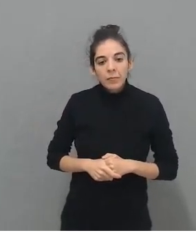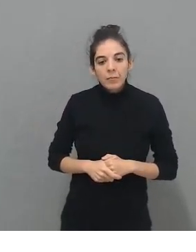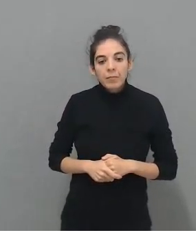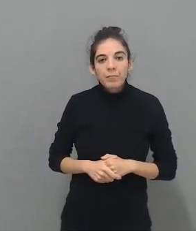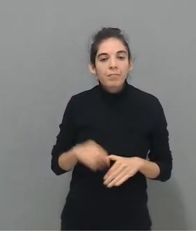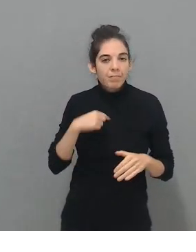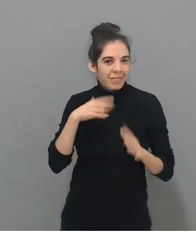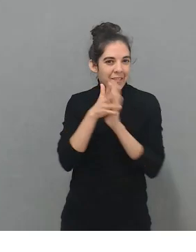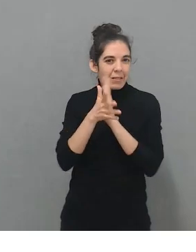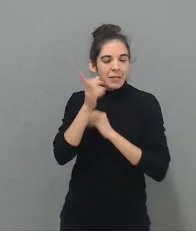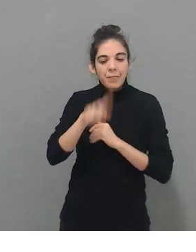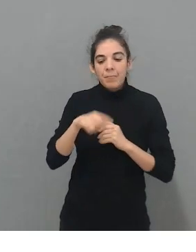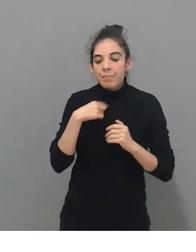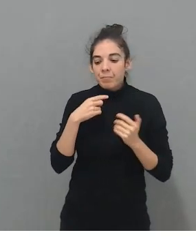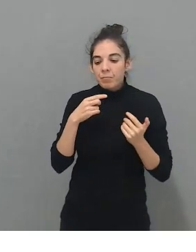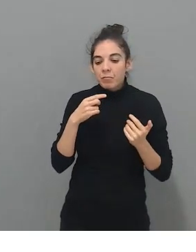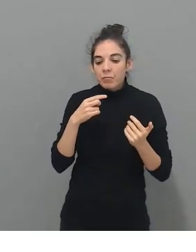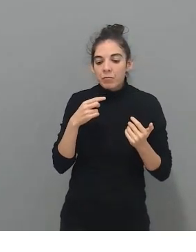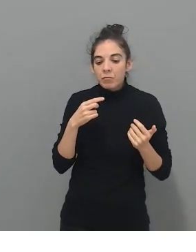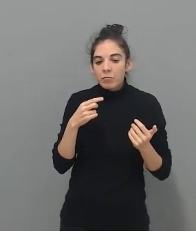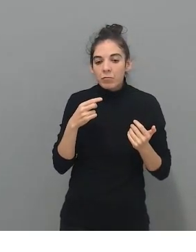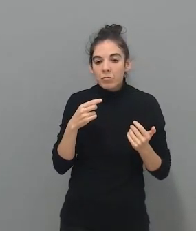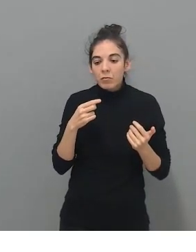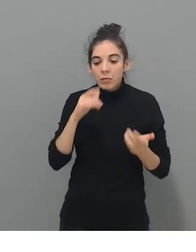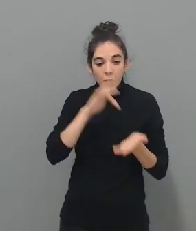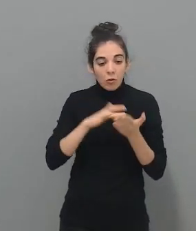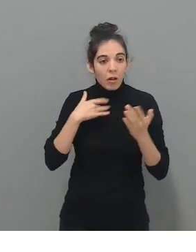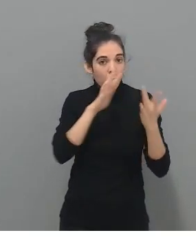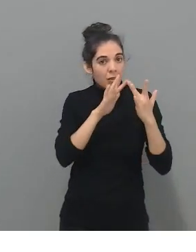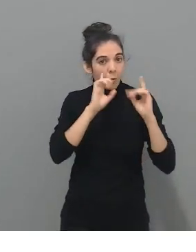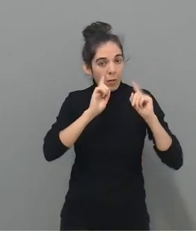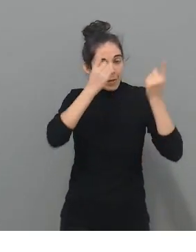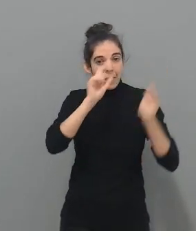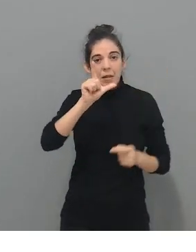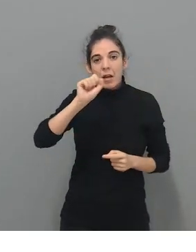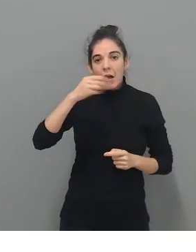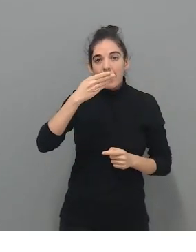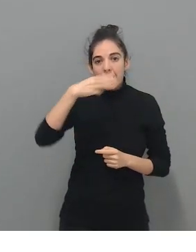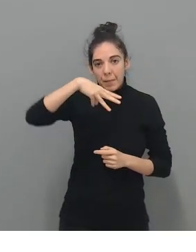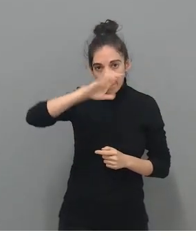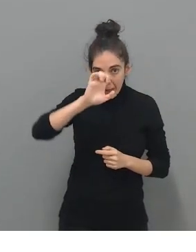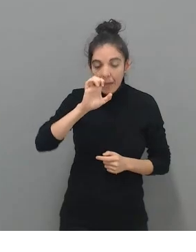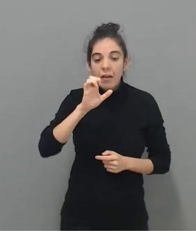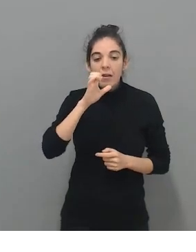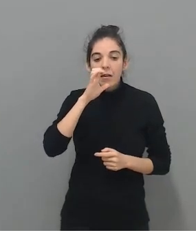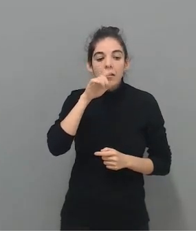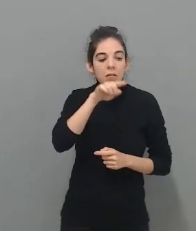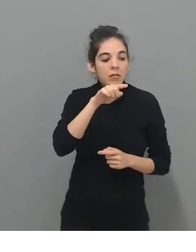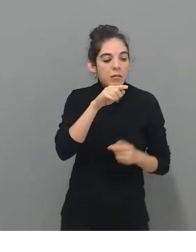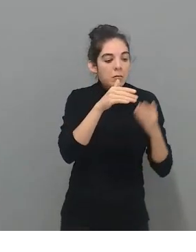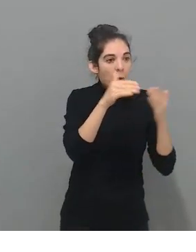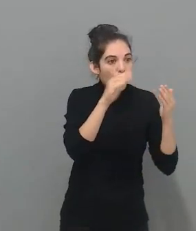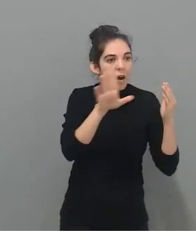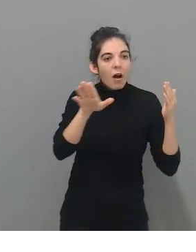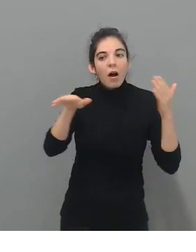de cuando tomé la primera vez de contacto con LASMES, a donde estamos ahora y hacia dónde queremos ir, ¿no? La